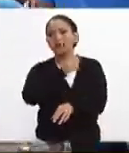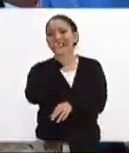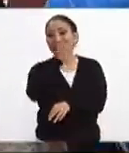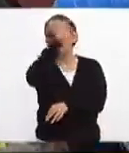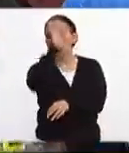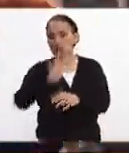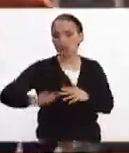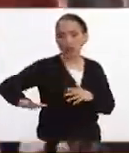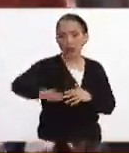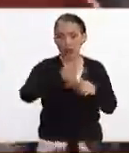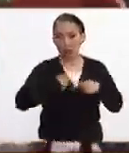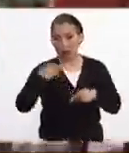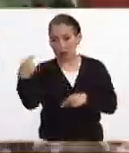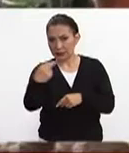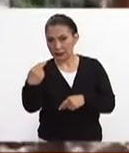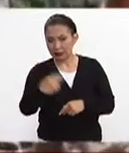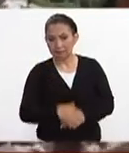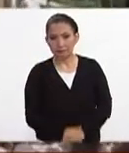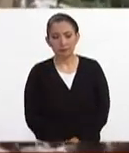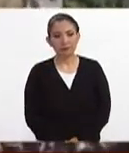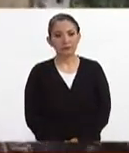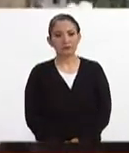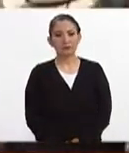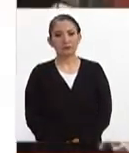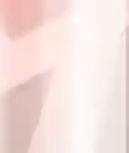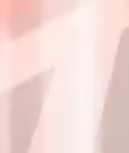% de los afectados por el terremoto.